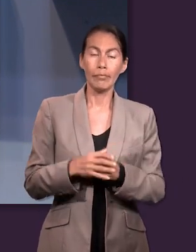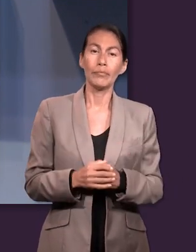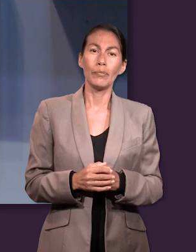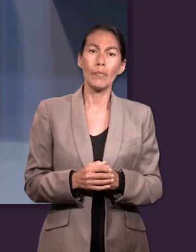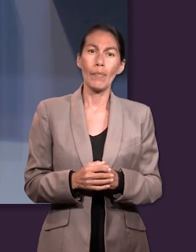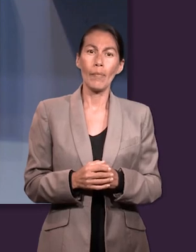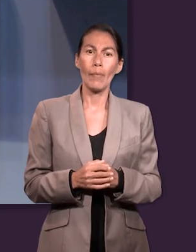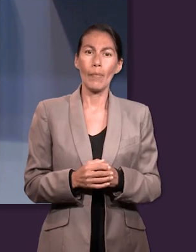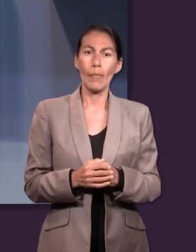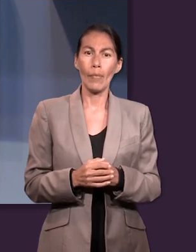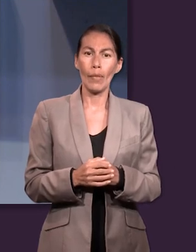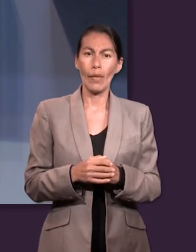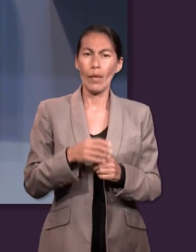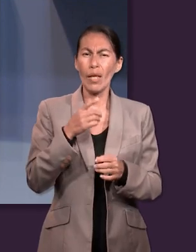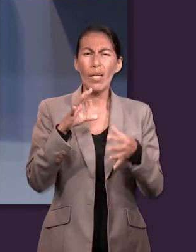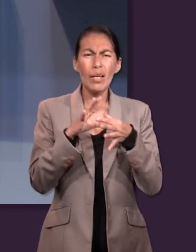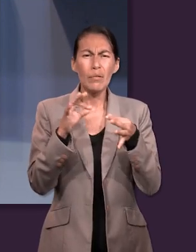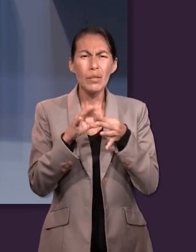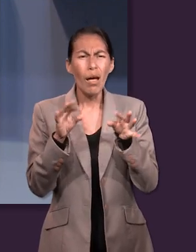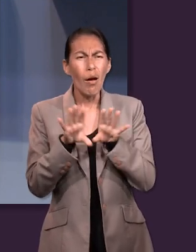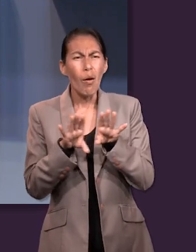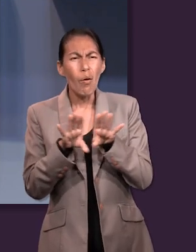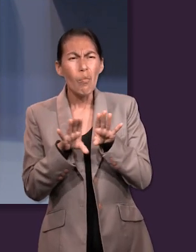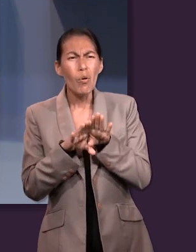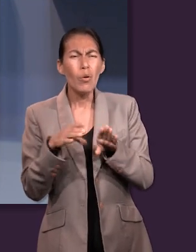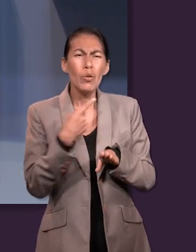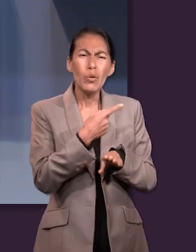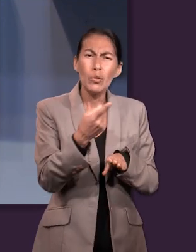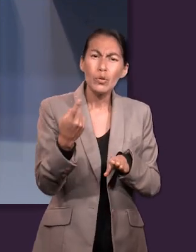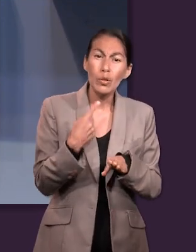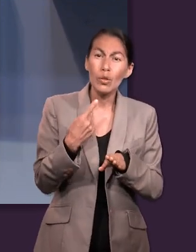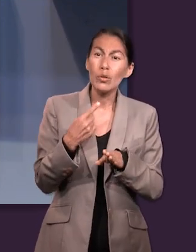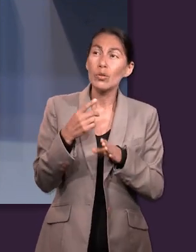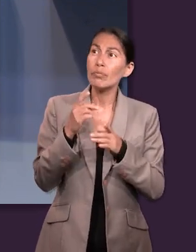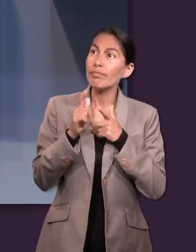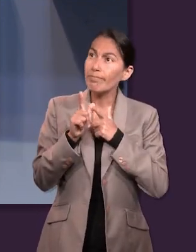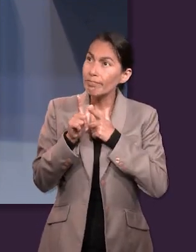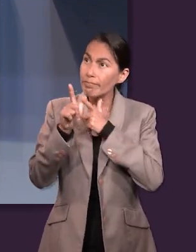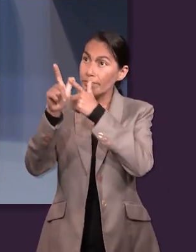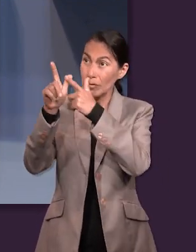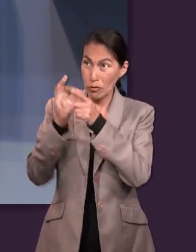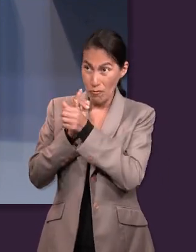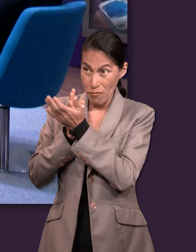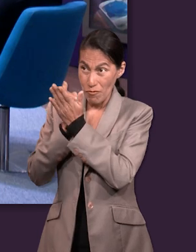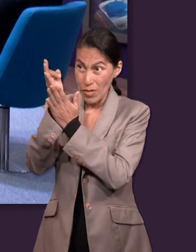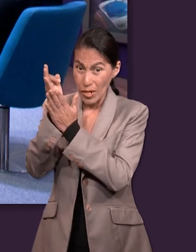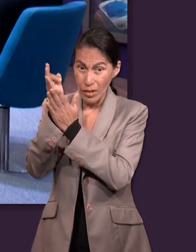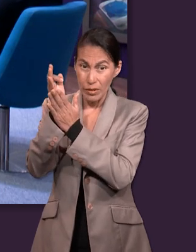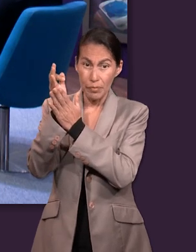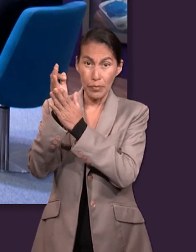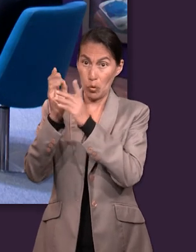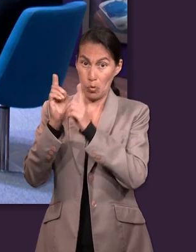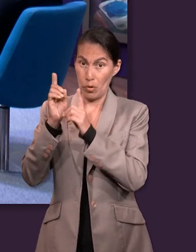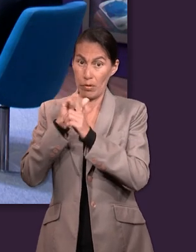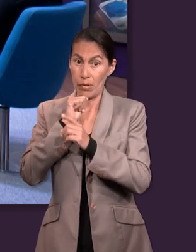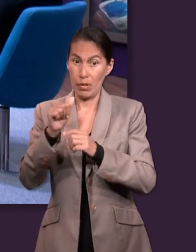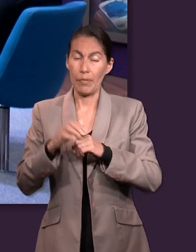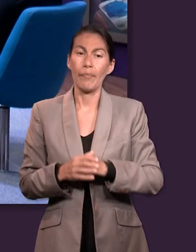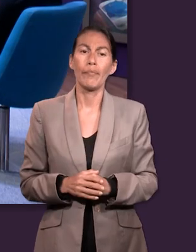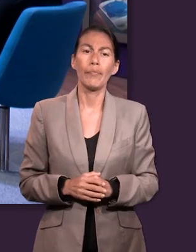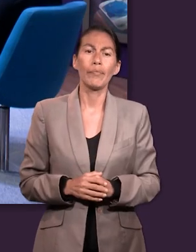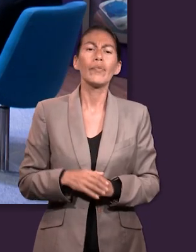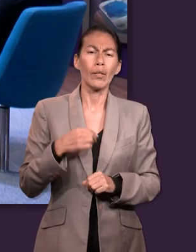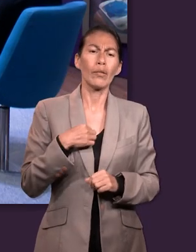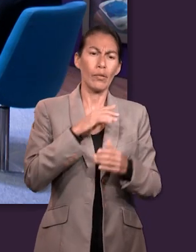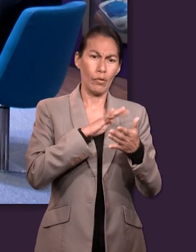hacer para nosotros poder seguir los caminos de Dios sin titubear tanto. Bueno, lo voy a leer y dice,